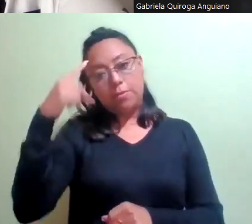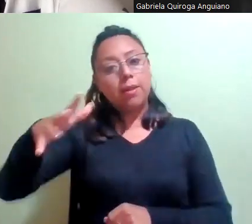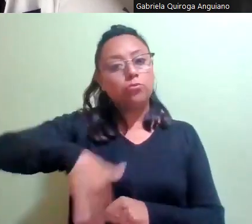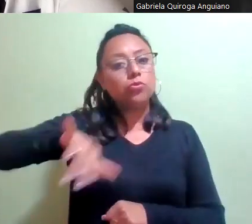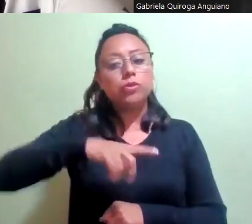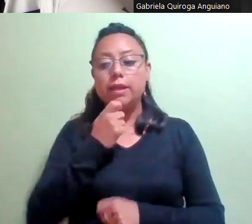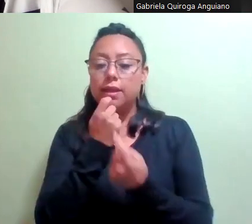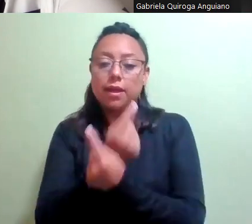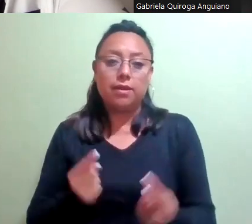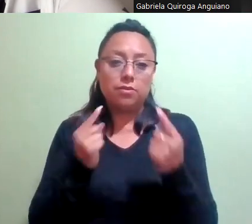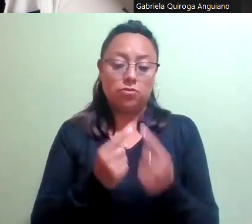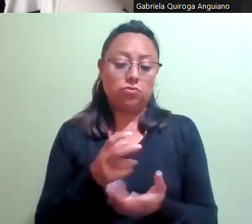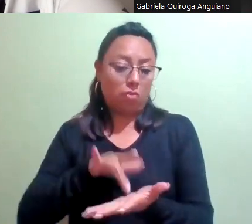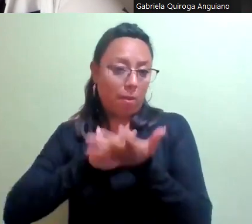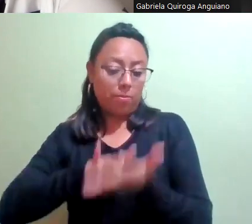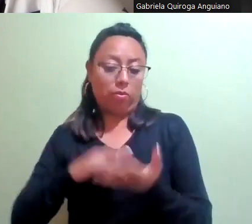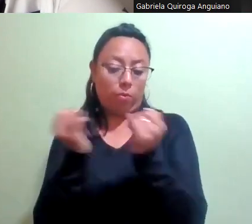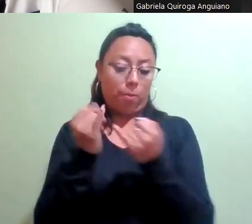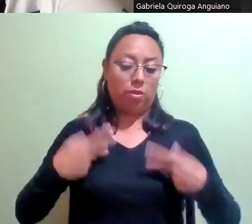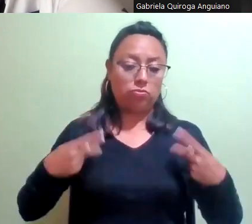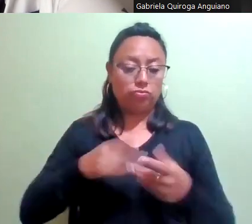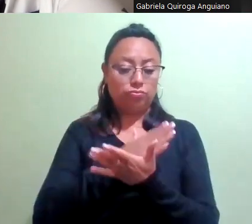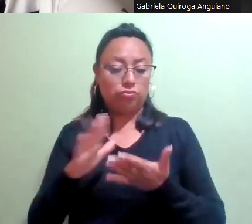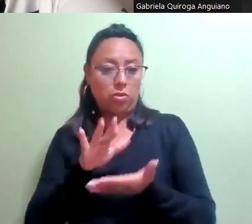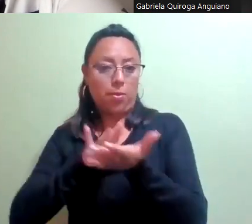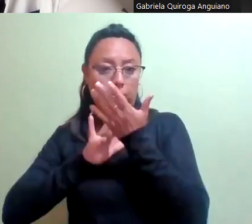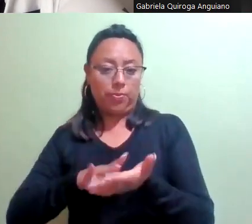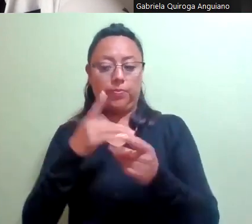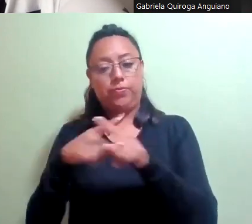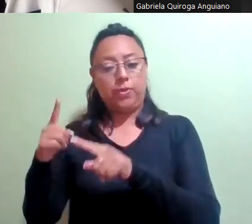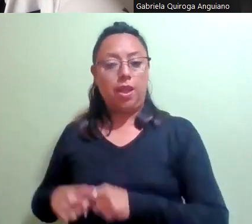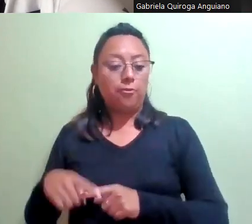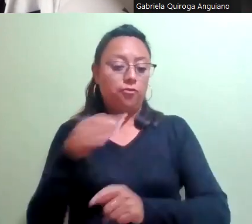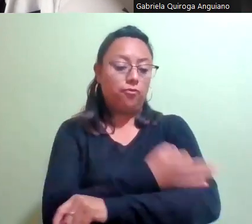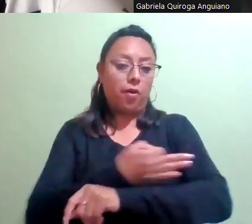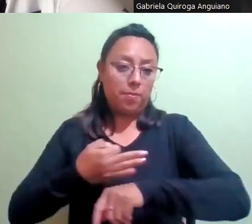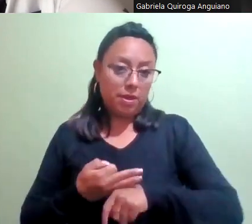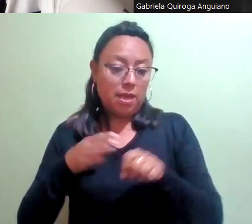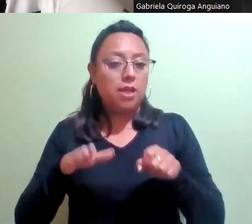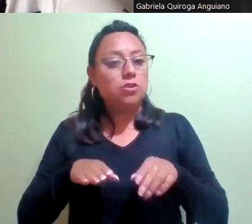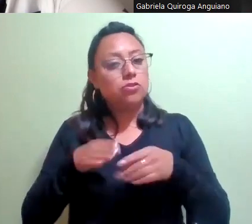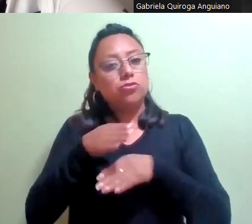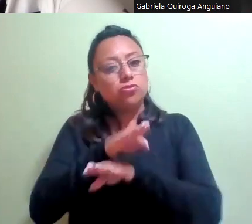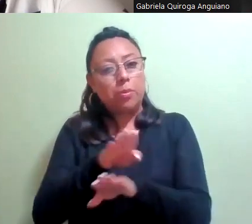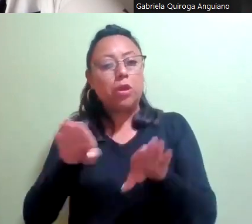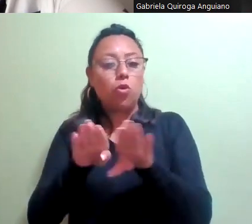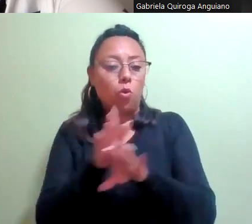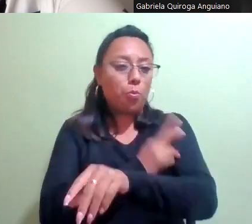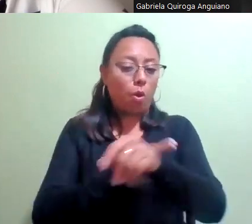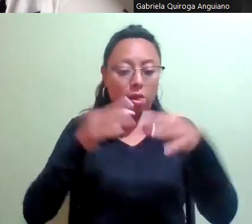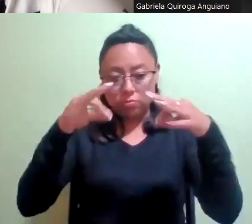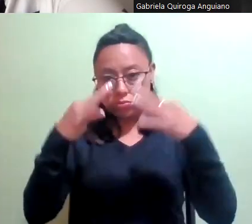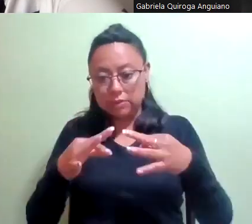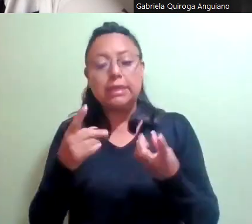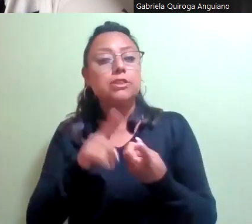a la niñez en zonas marginadas y realizan acompañamientos y orientación a las familias sobre los trámites que se tienen que que tienen que realizar y